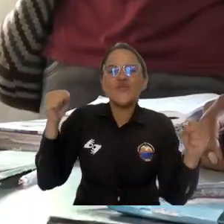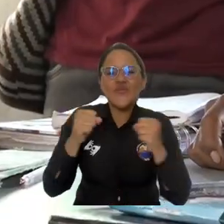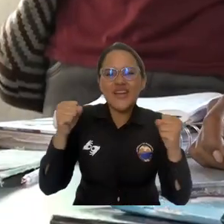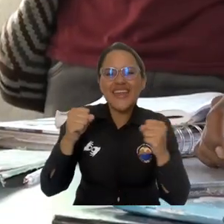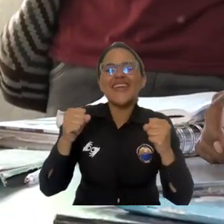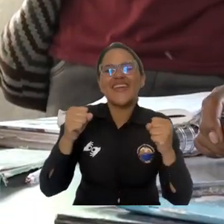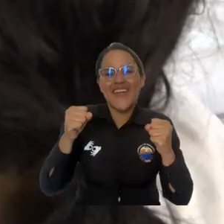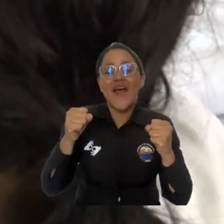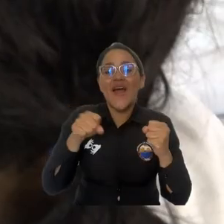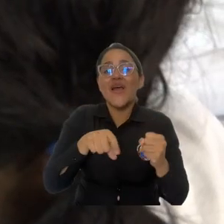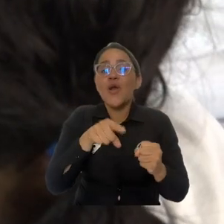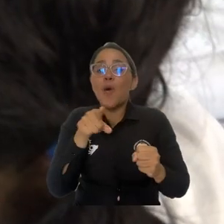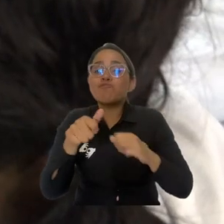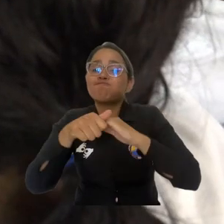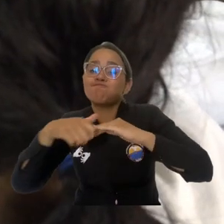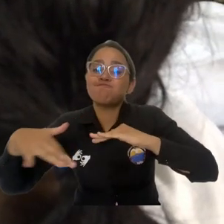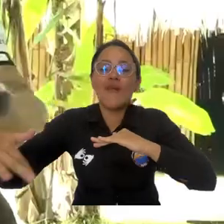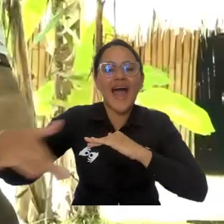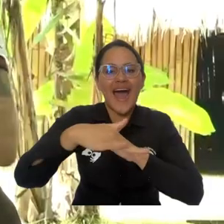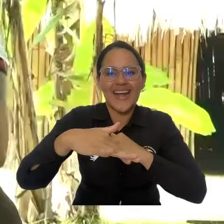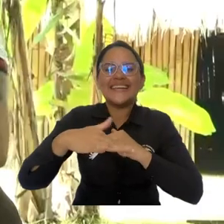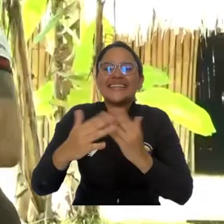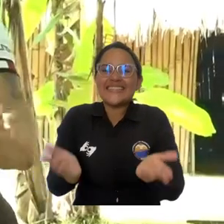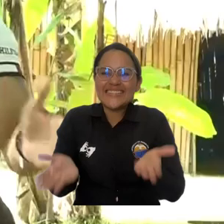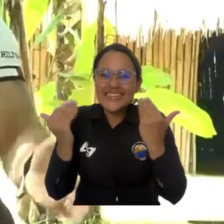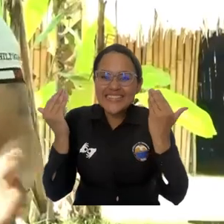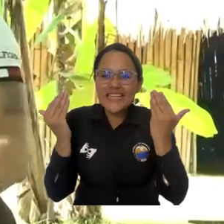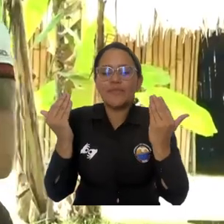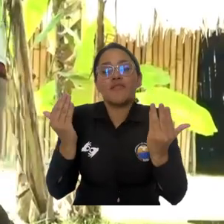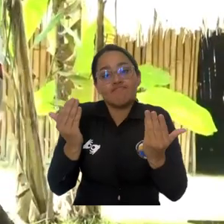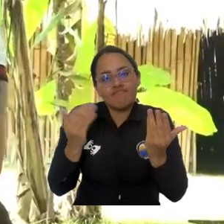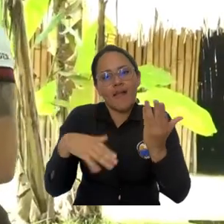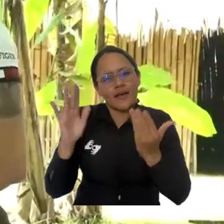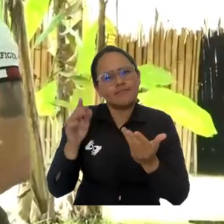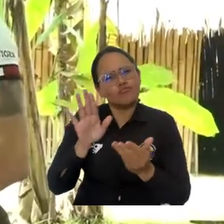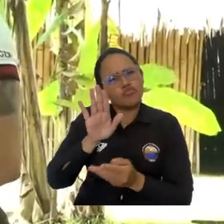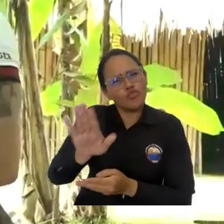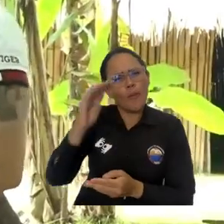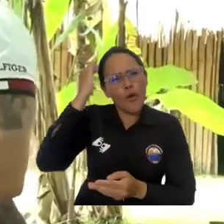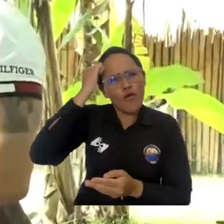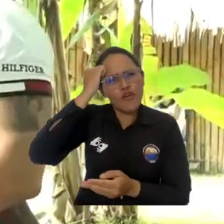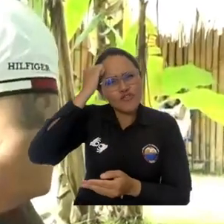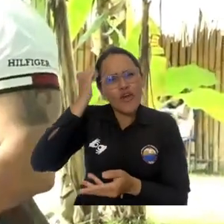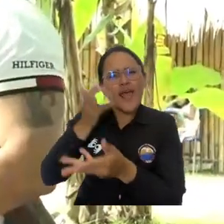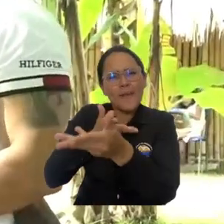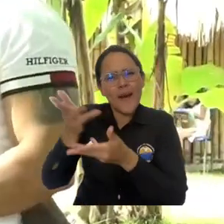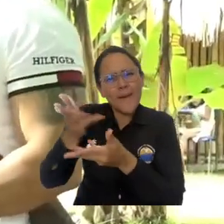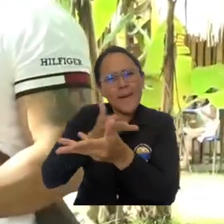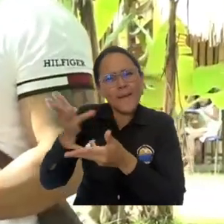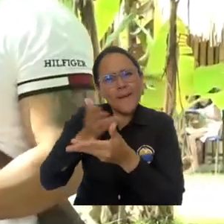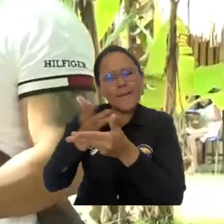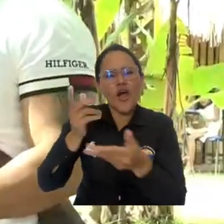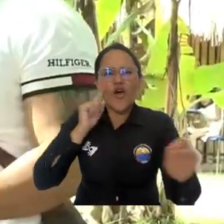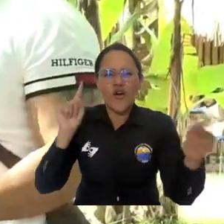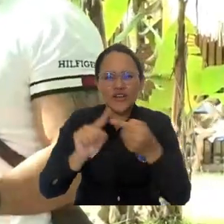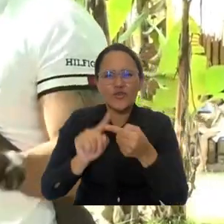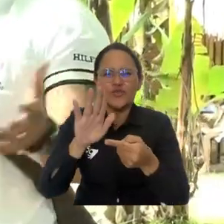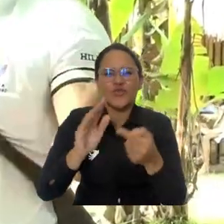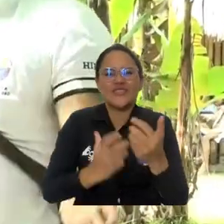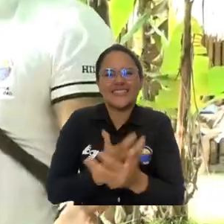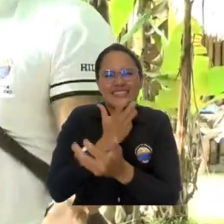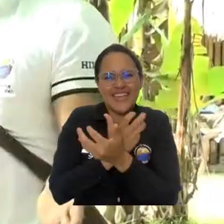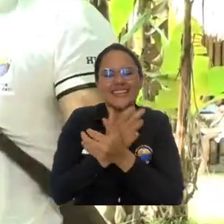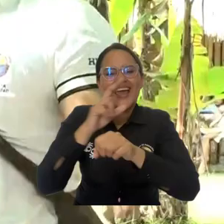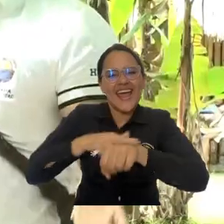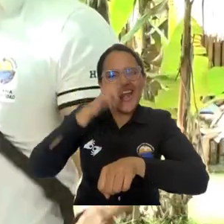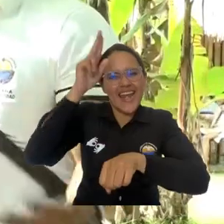Entonces qué bonito sería por ejemplo que ese espacio nos permitiera con el apoyo de docentes de ustedes empezar a hacer libros de texto, de enseñanza de la